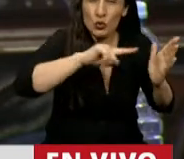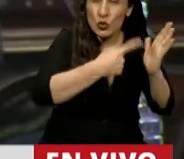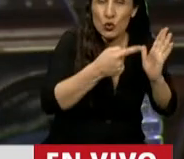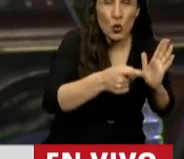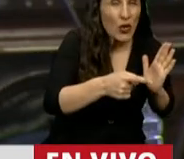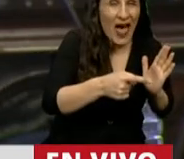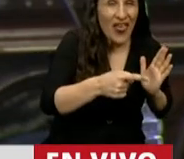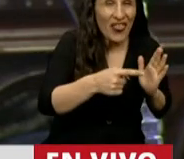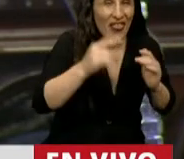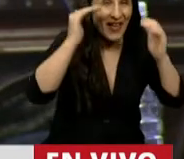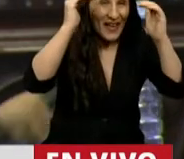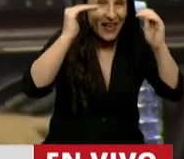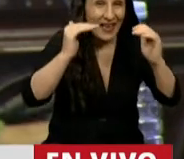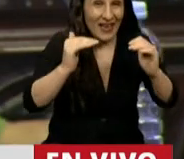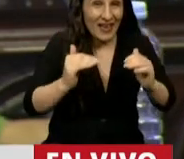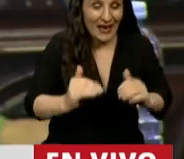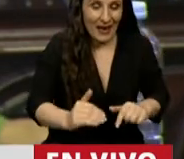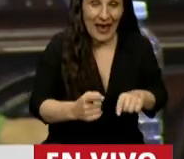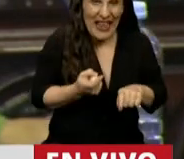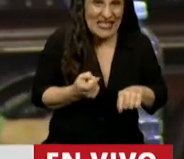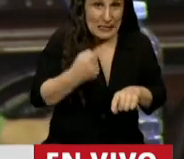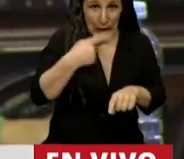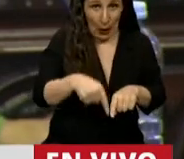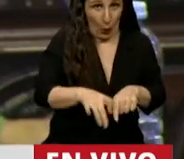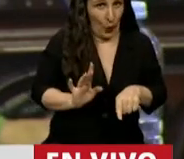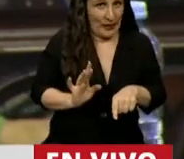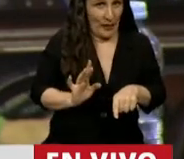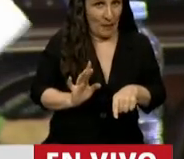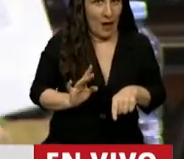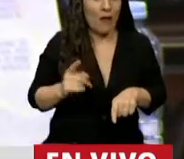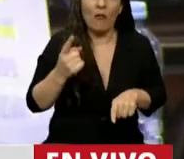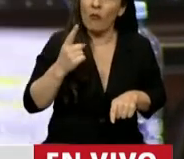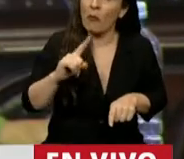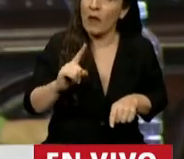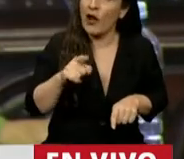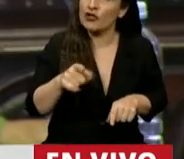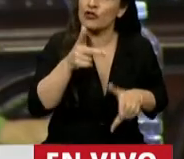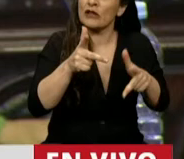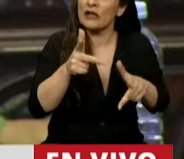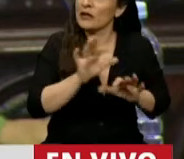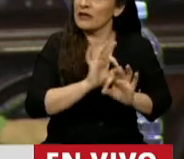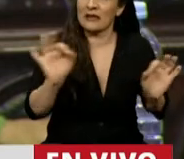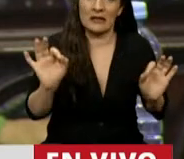es la última que está en la lista de las necesidades. Sin embargo, eso tampoco se discute.